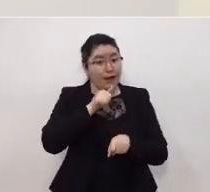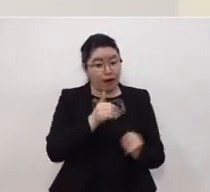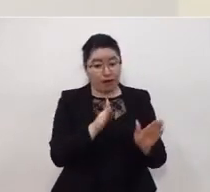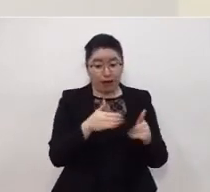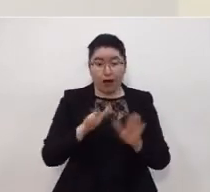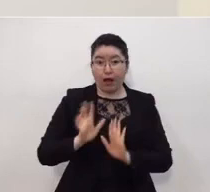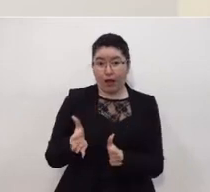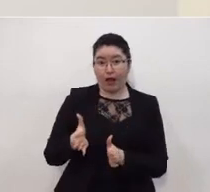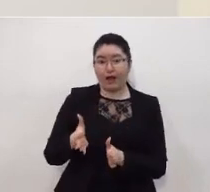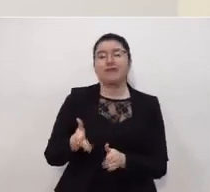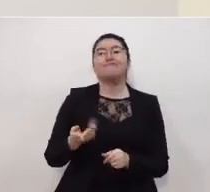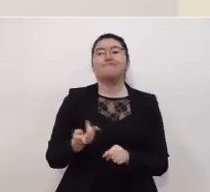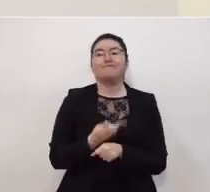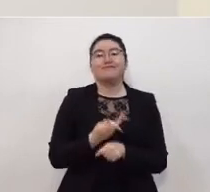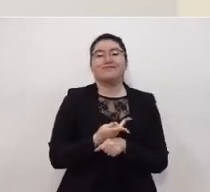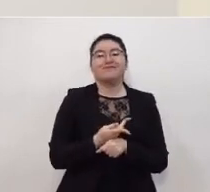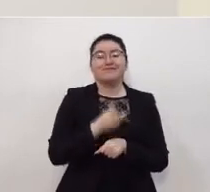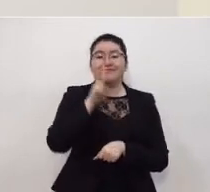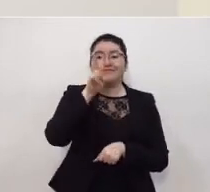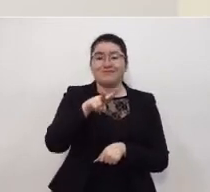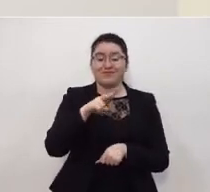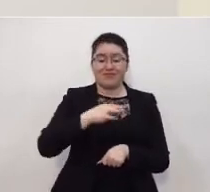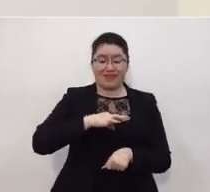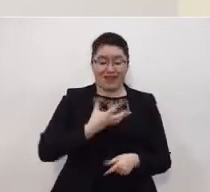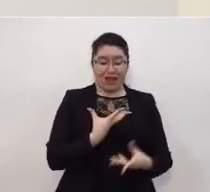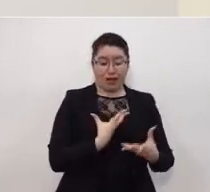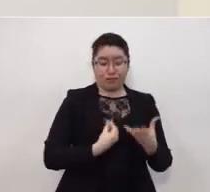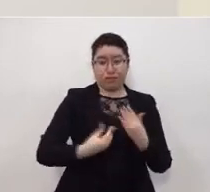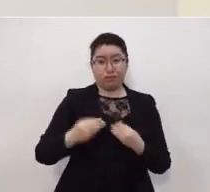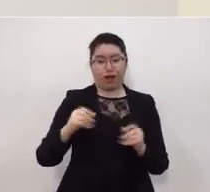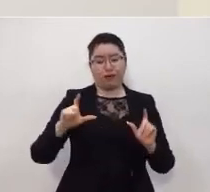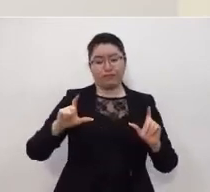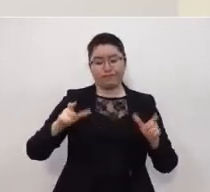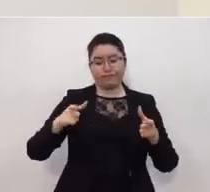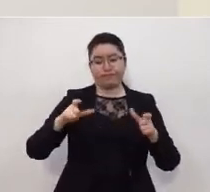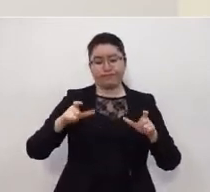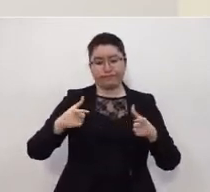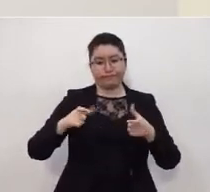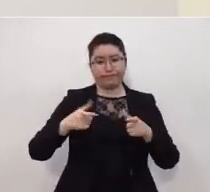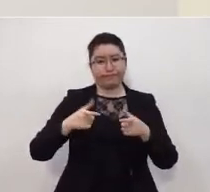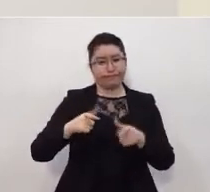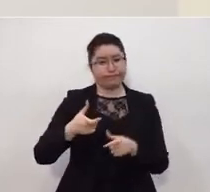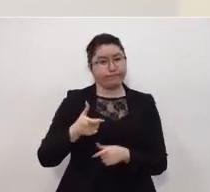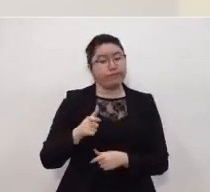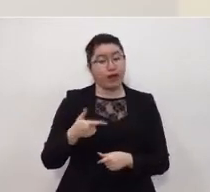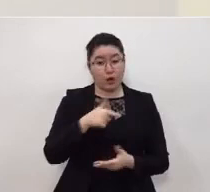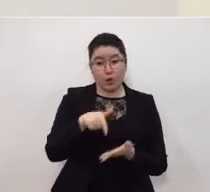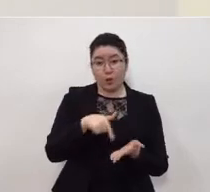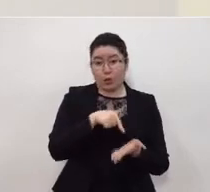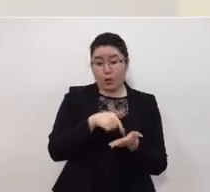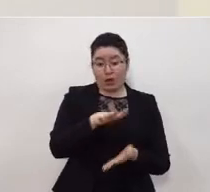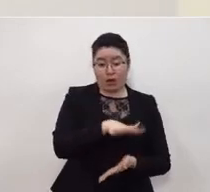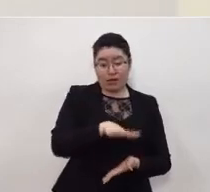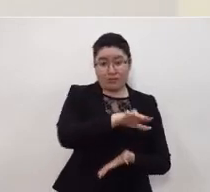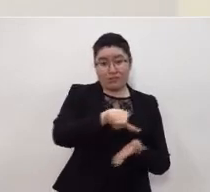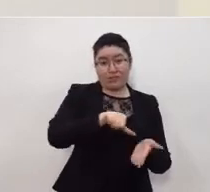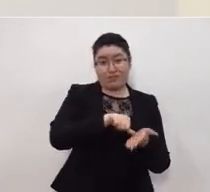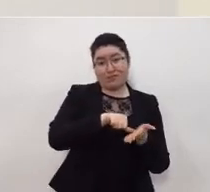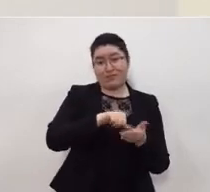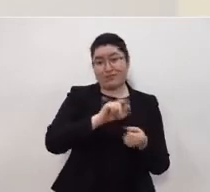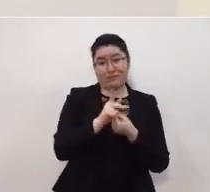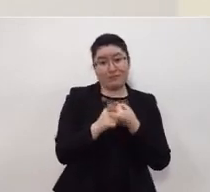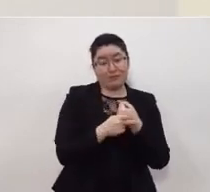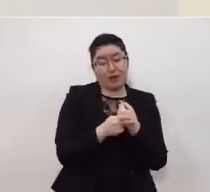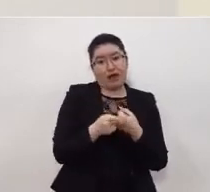podamos tener una disminución importante en este ritmo de contagios que ha ido creciendo en la zona centro de